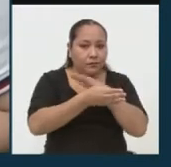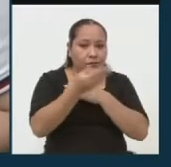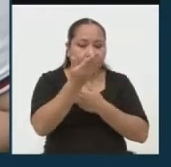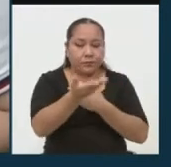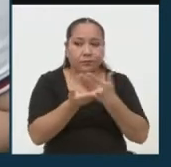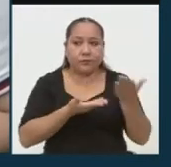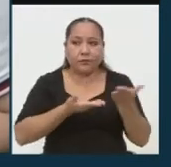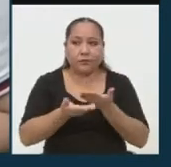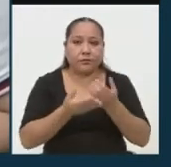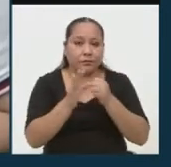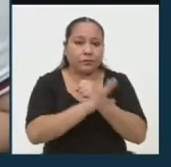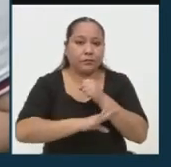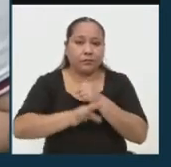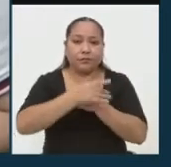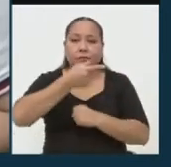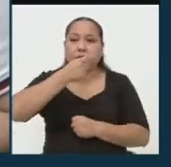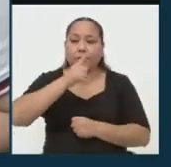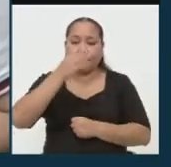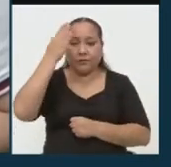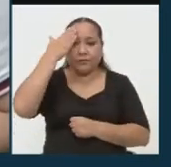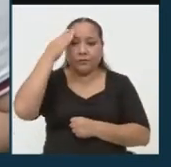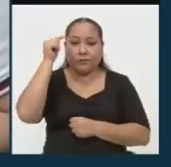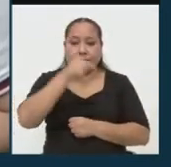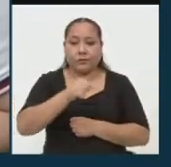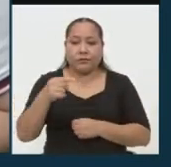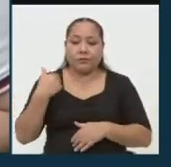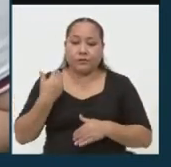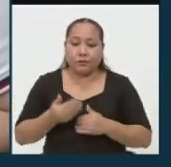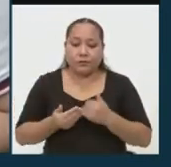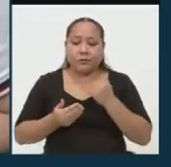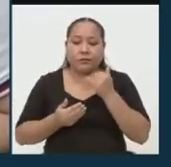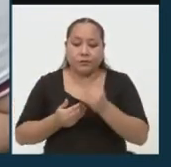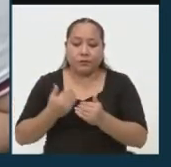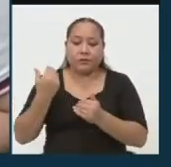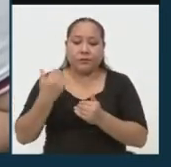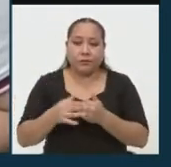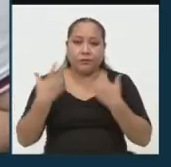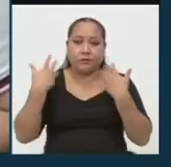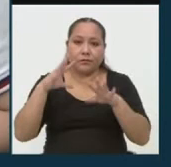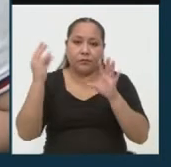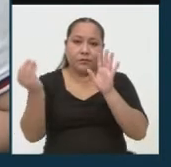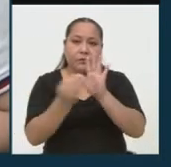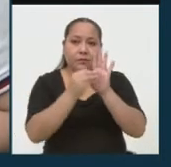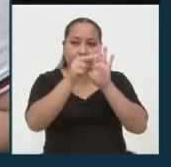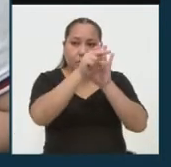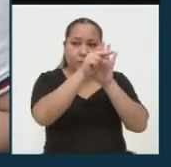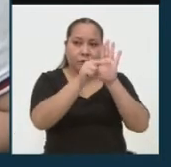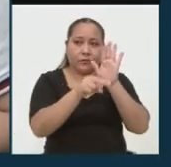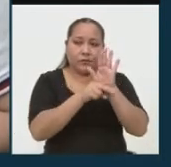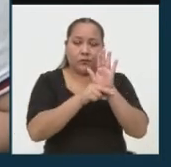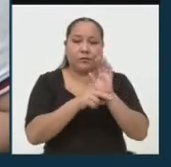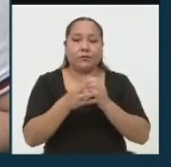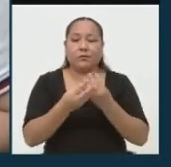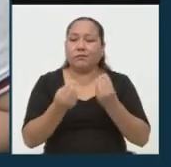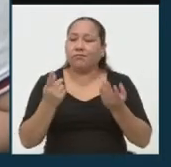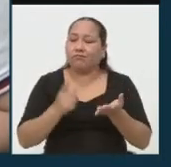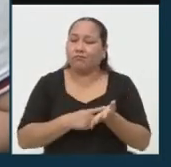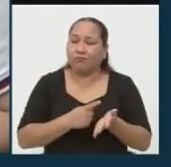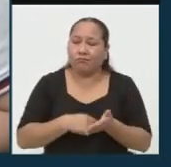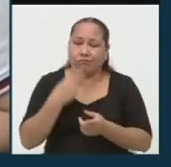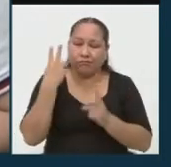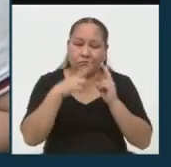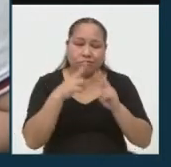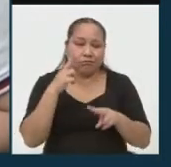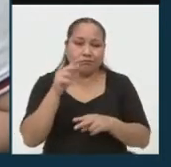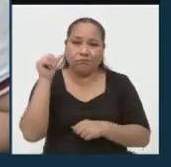básico de agua, sabemos que los procesos están normados y muchas veces caemos en la